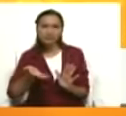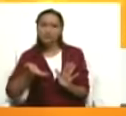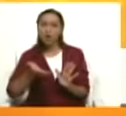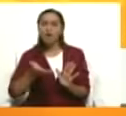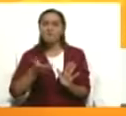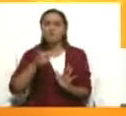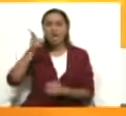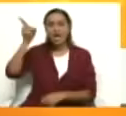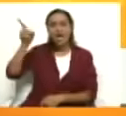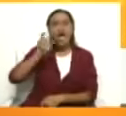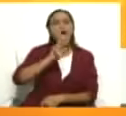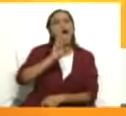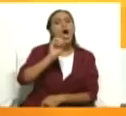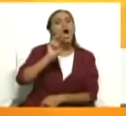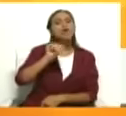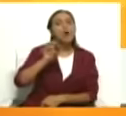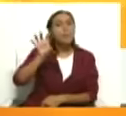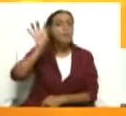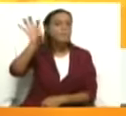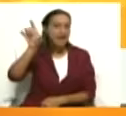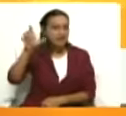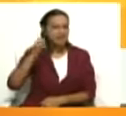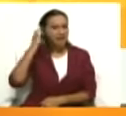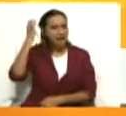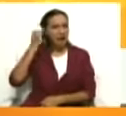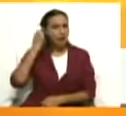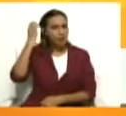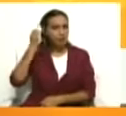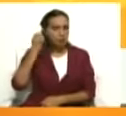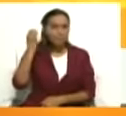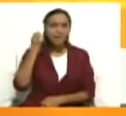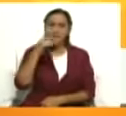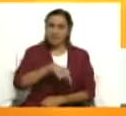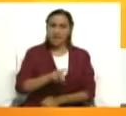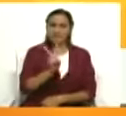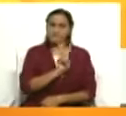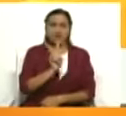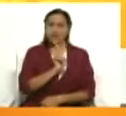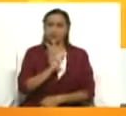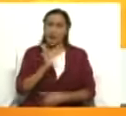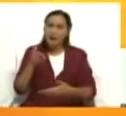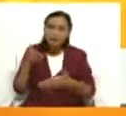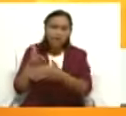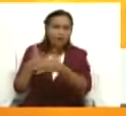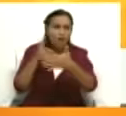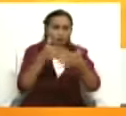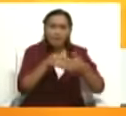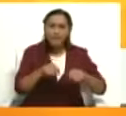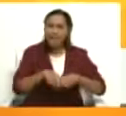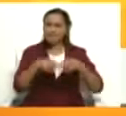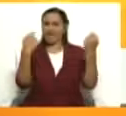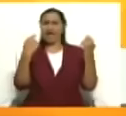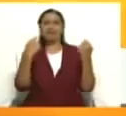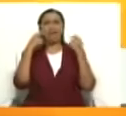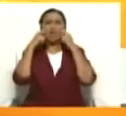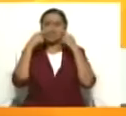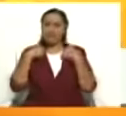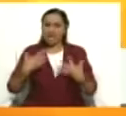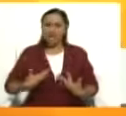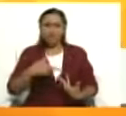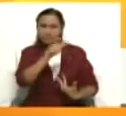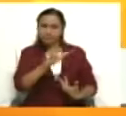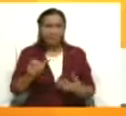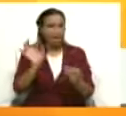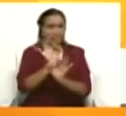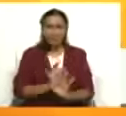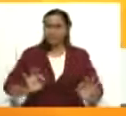Roma como delitos de lesa humanidad. No se han cometido en Venezuela delitos de lesa humanidad y sabemos que nosotros estamos dando la